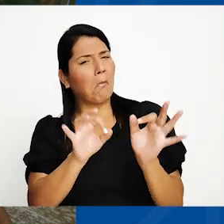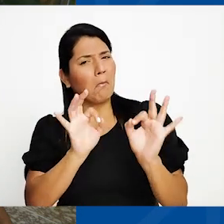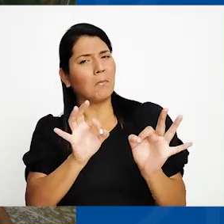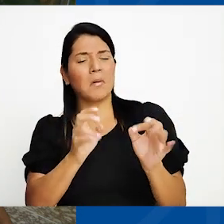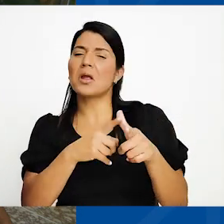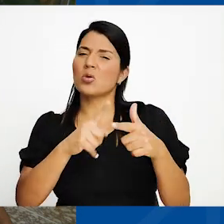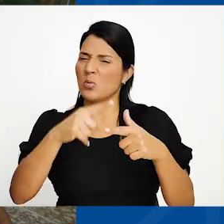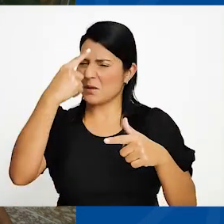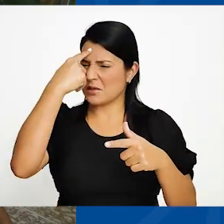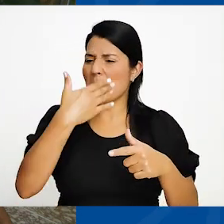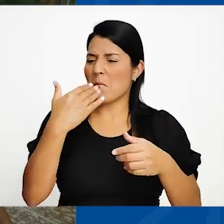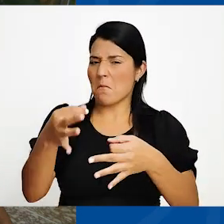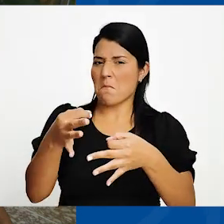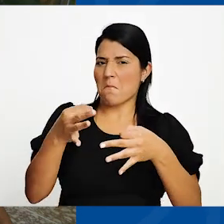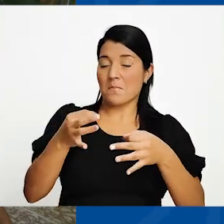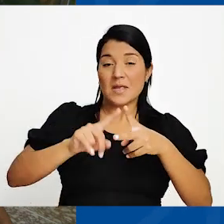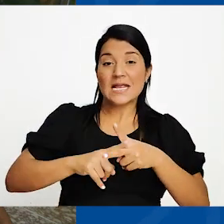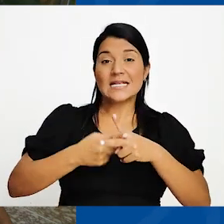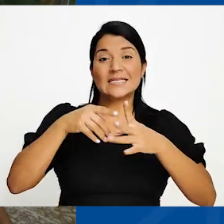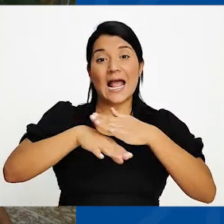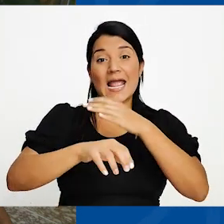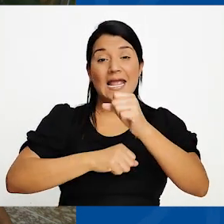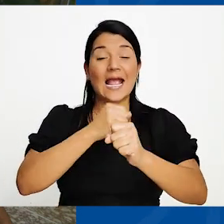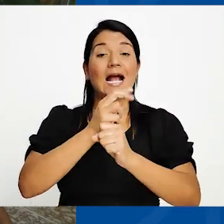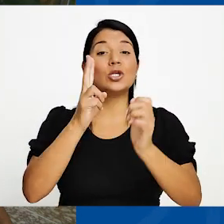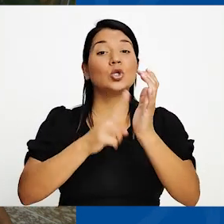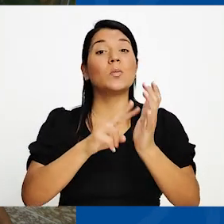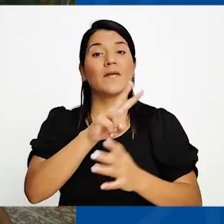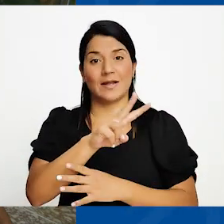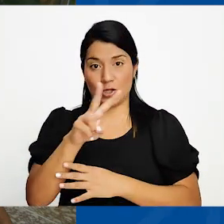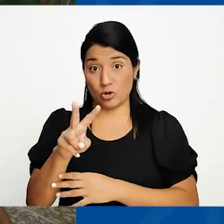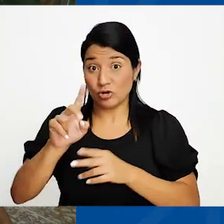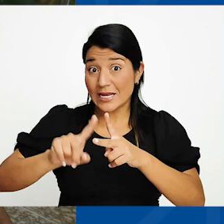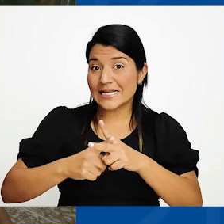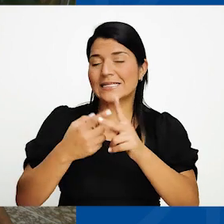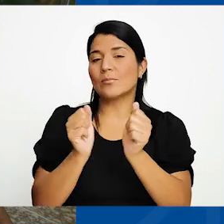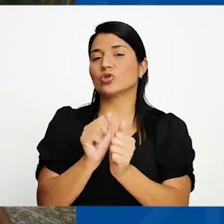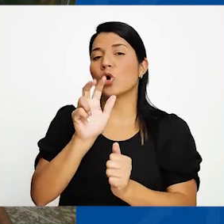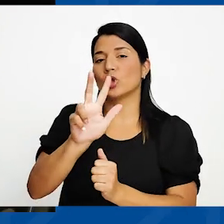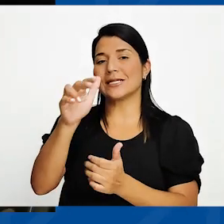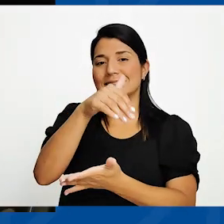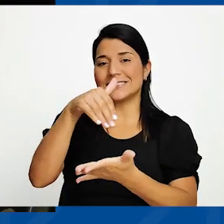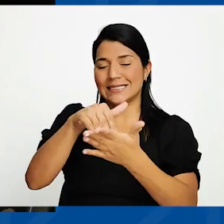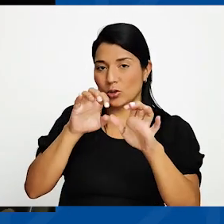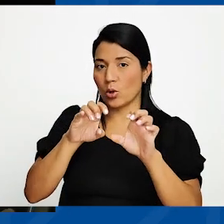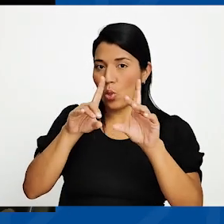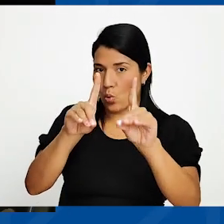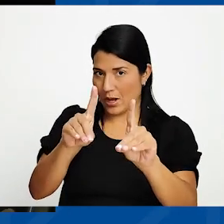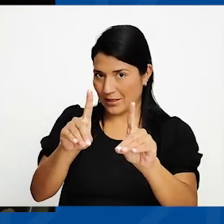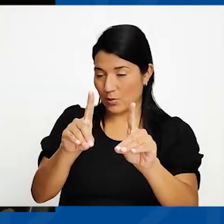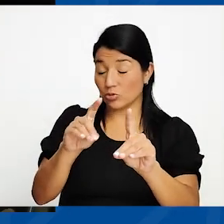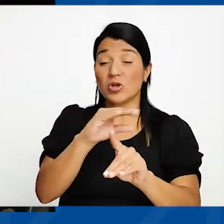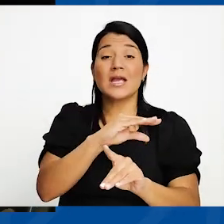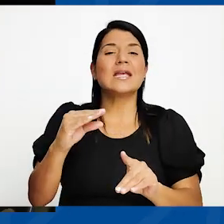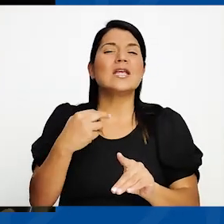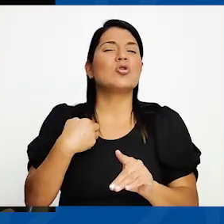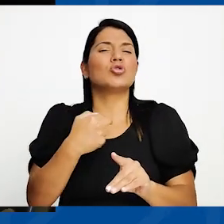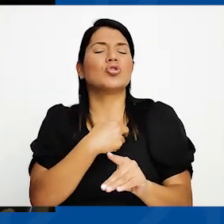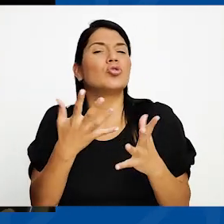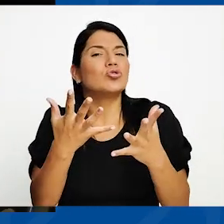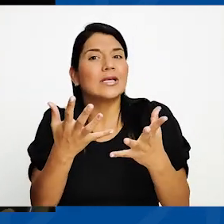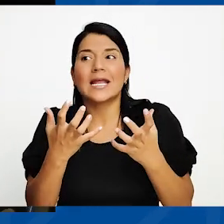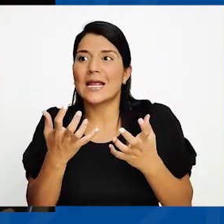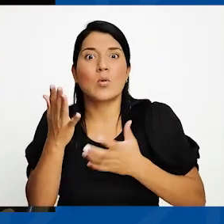bueno, ¿por qué no iniciarlo en el 2022? Entonces en el 2022 iniciamos con tres centros educativos muy puntuales. Queríamos que fuera como muy